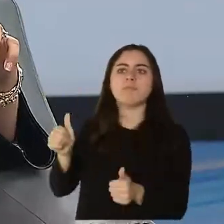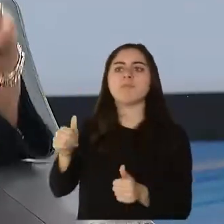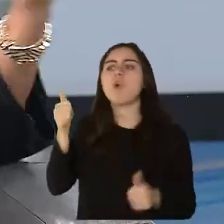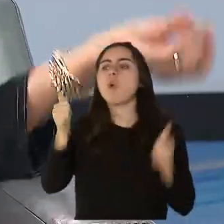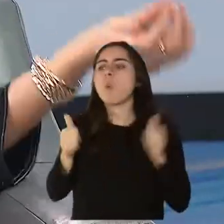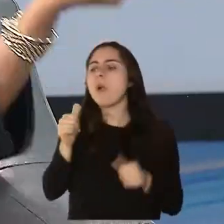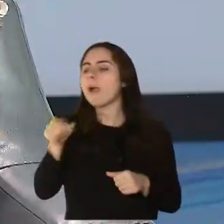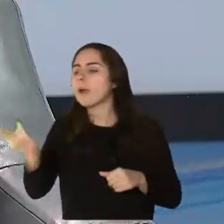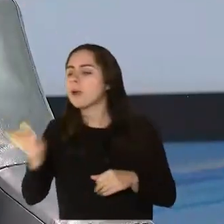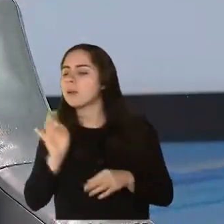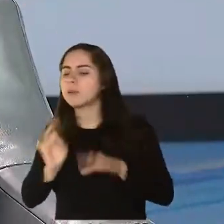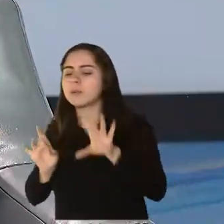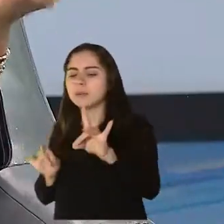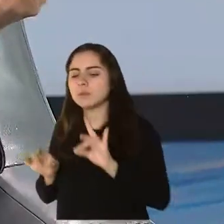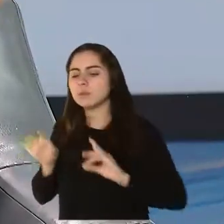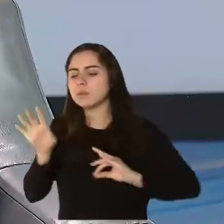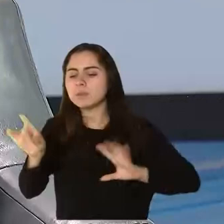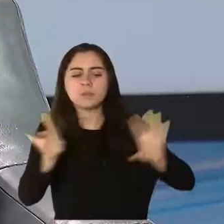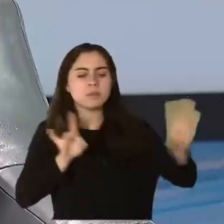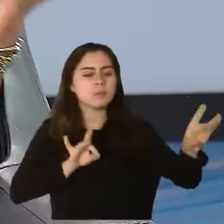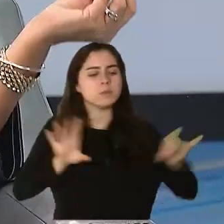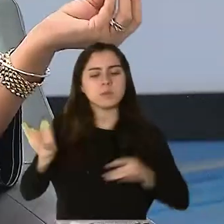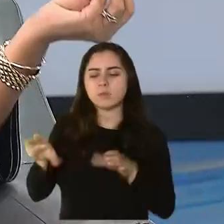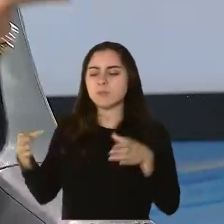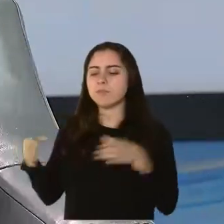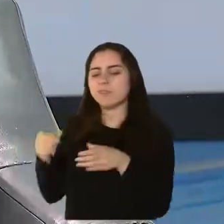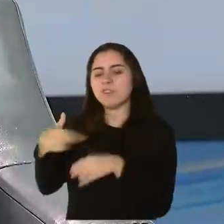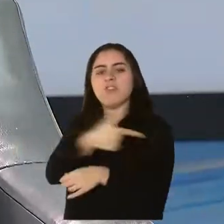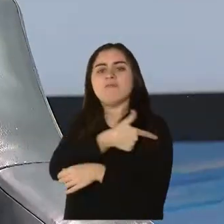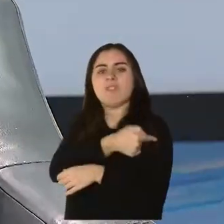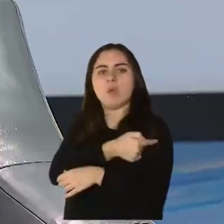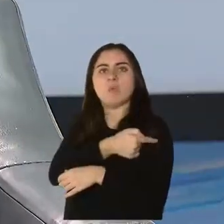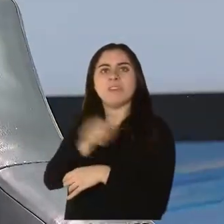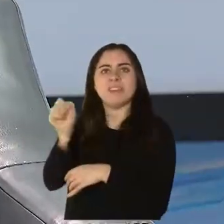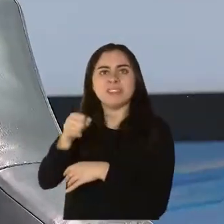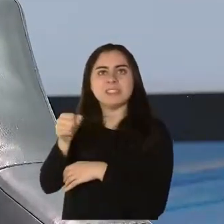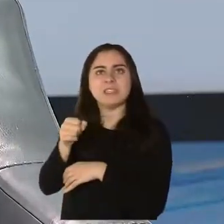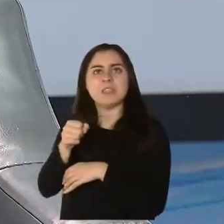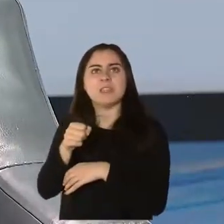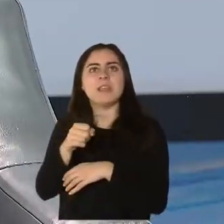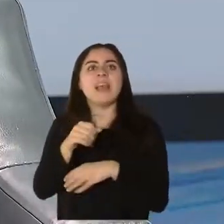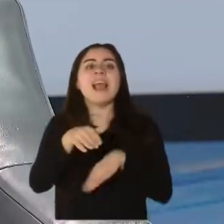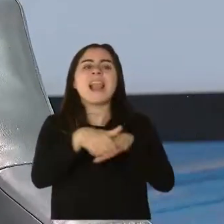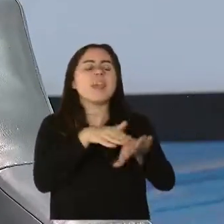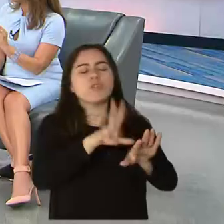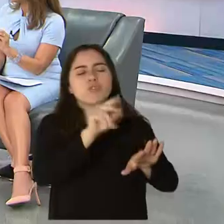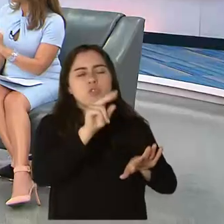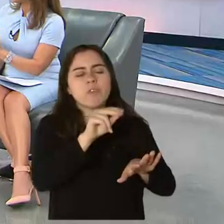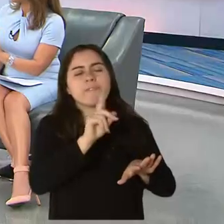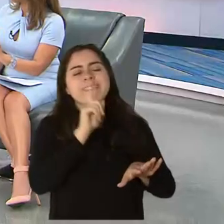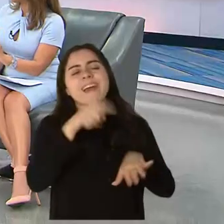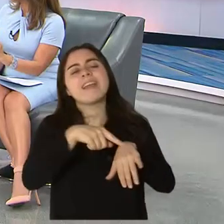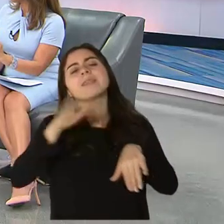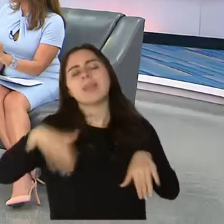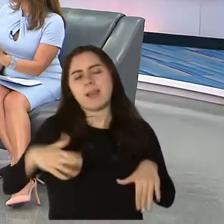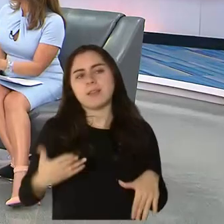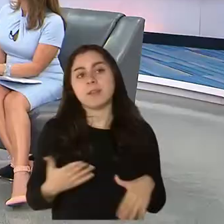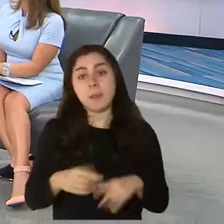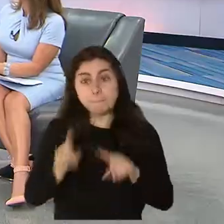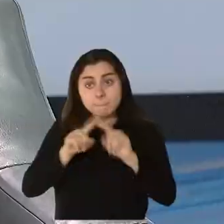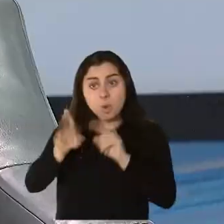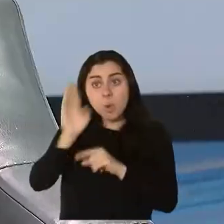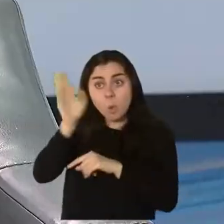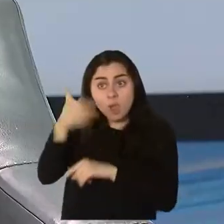programa, pues se comenzó, no debía haber dicho más lento, debía haber dicho más tarde. Pero las vacunas para esa población van a estar.